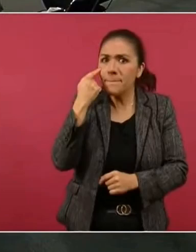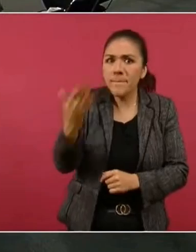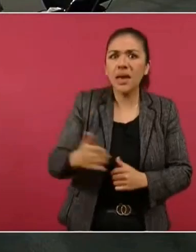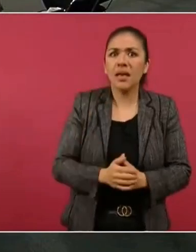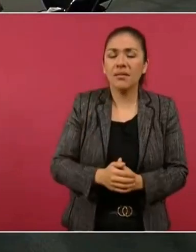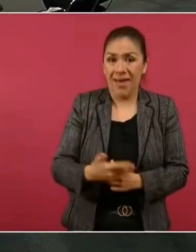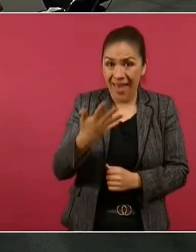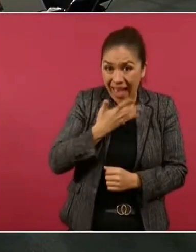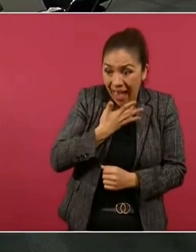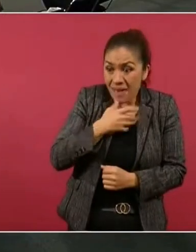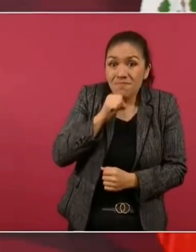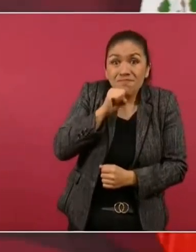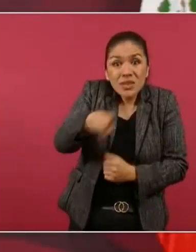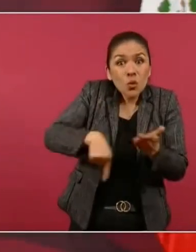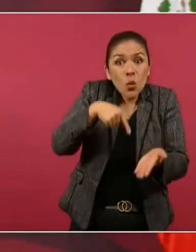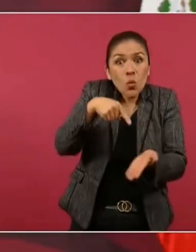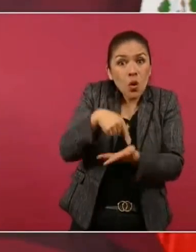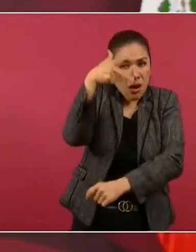están pegando